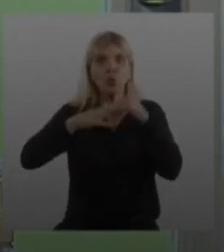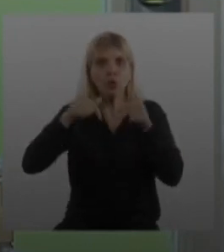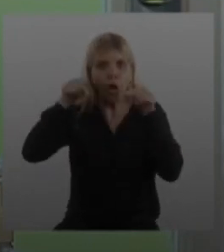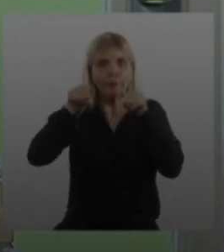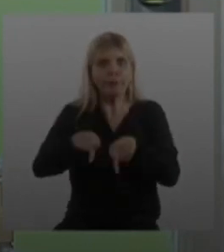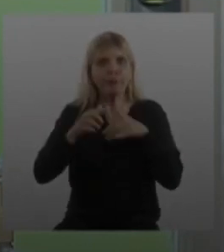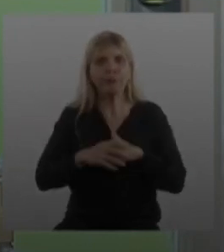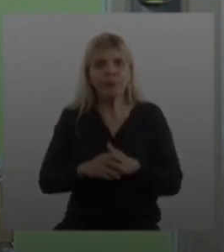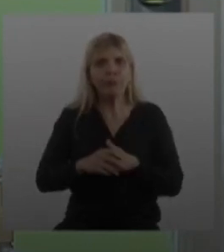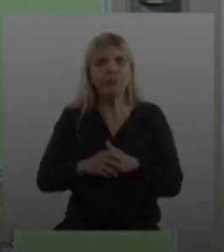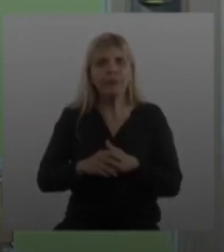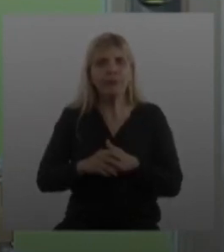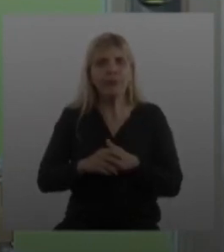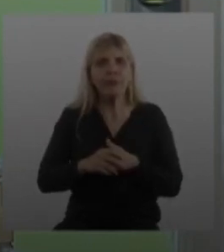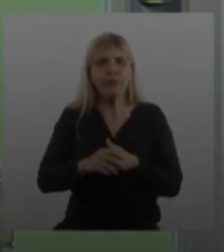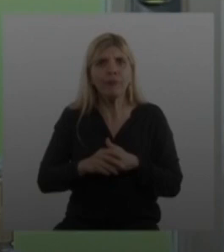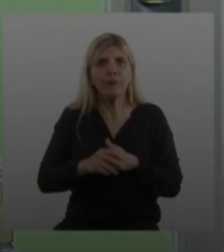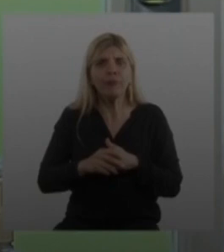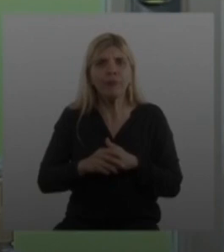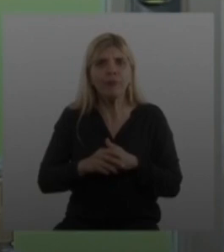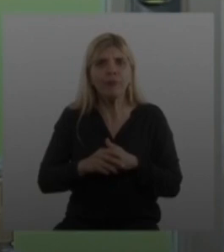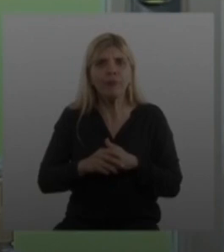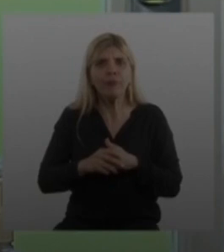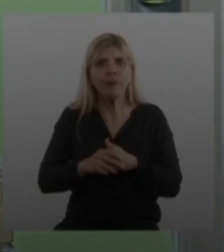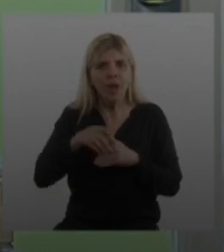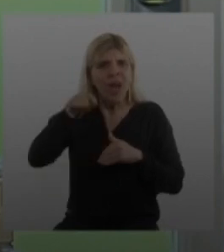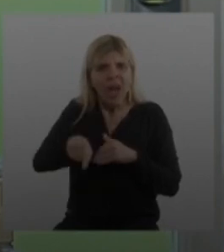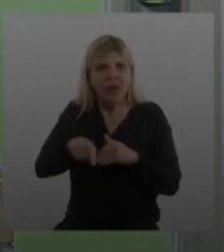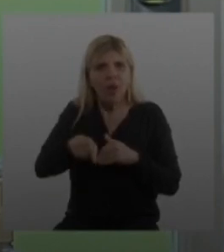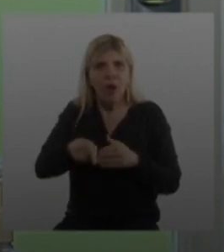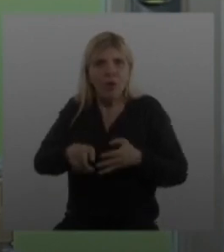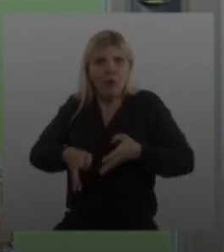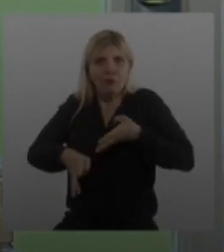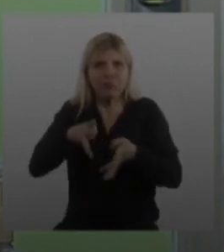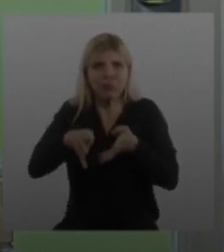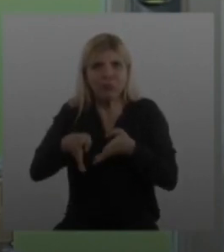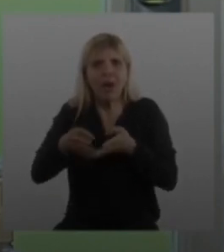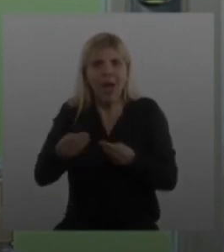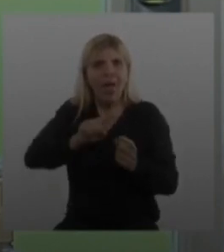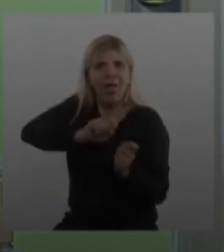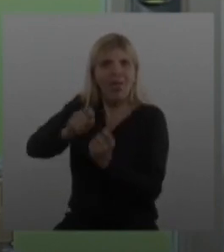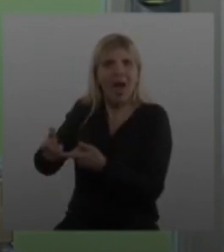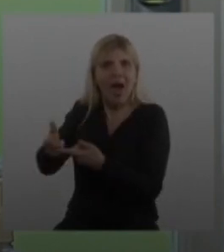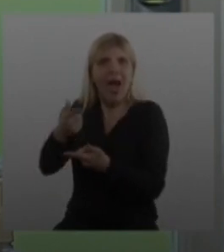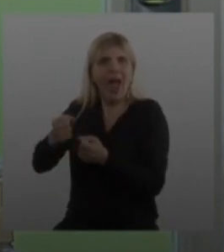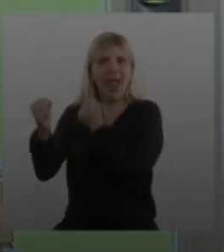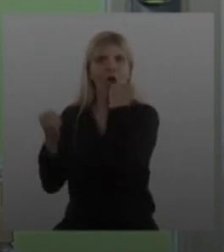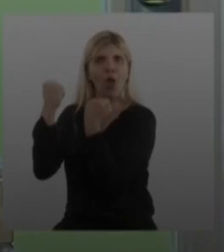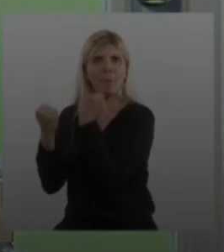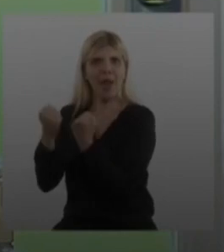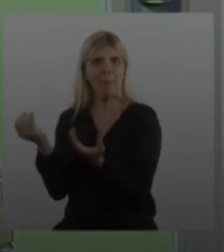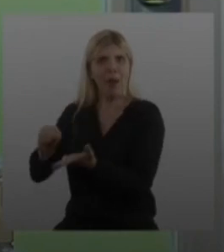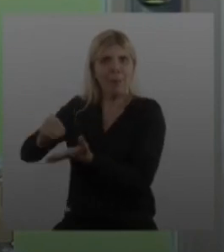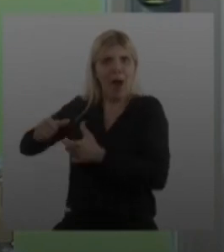el motor que va a encender la economía, que va a dar trabajo.